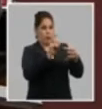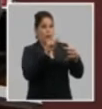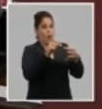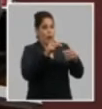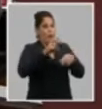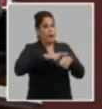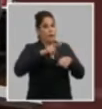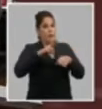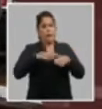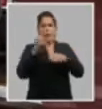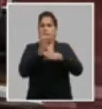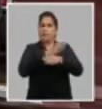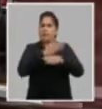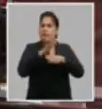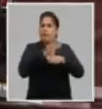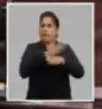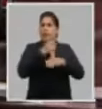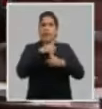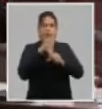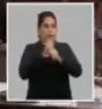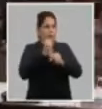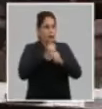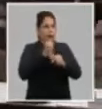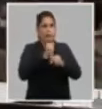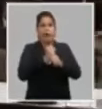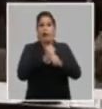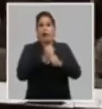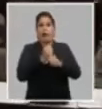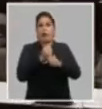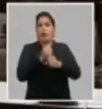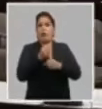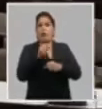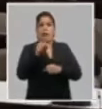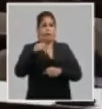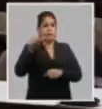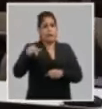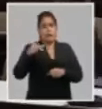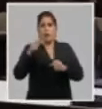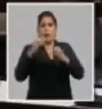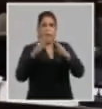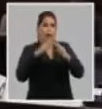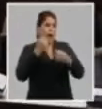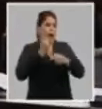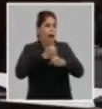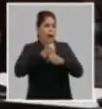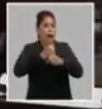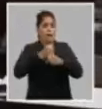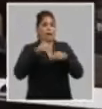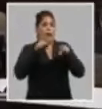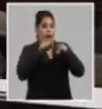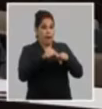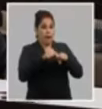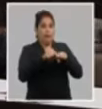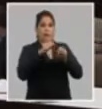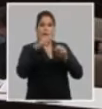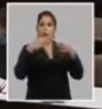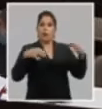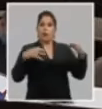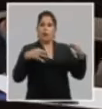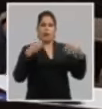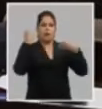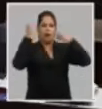representación de los diferentes sectores de nuestra sociedad donde se analizaron los siguientes